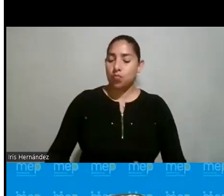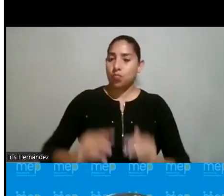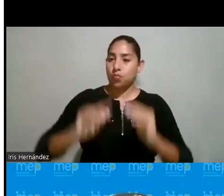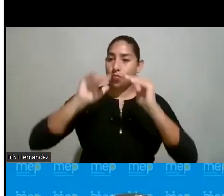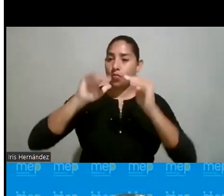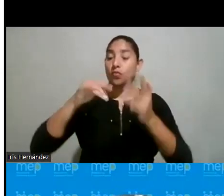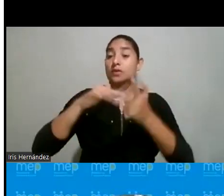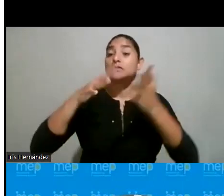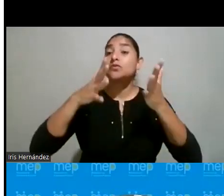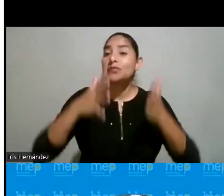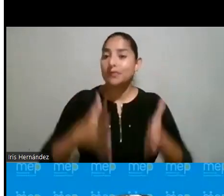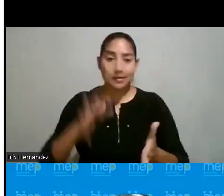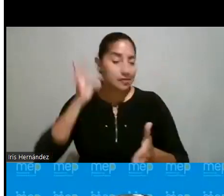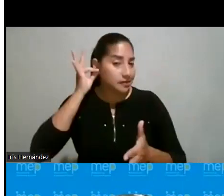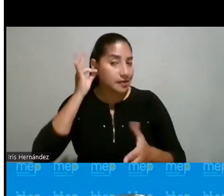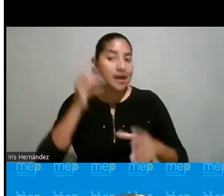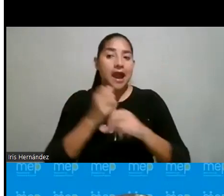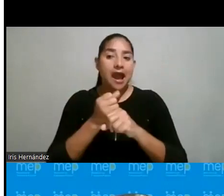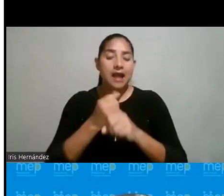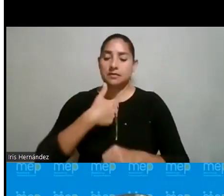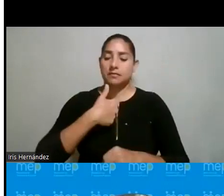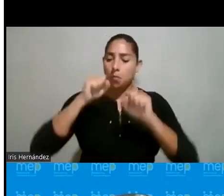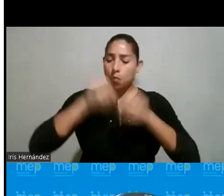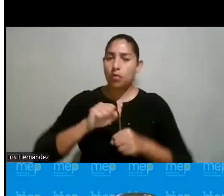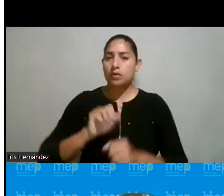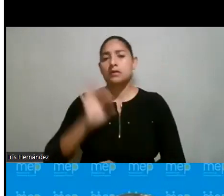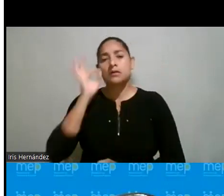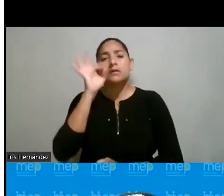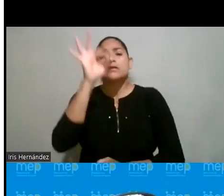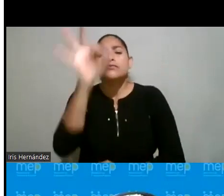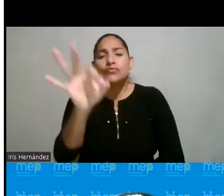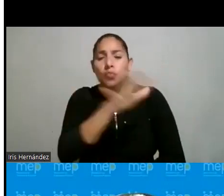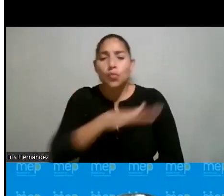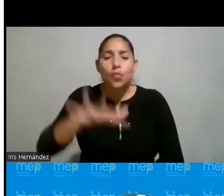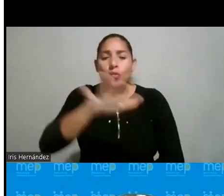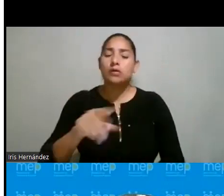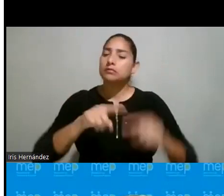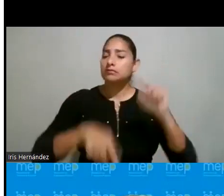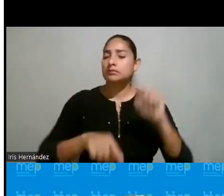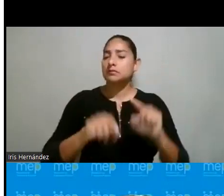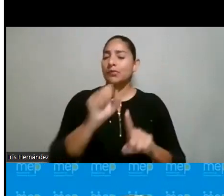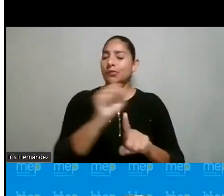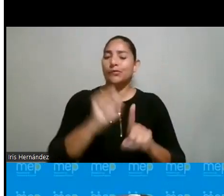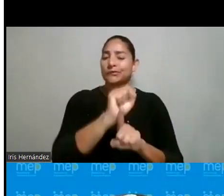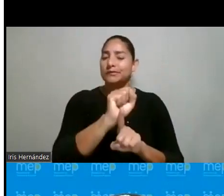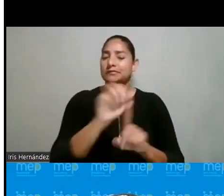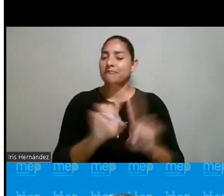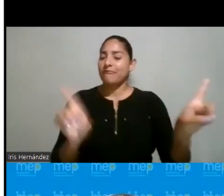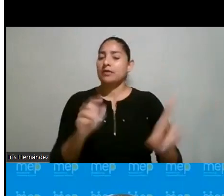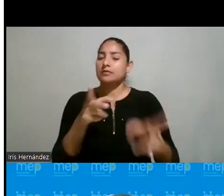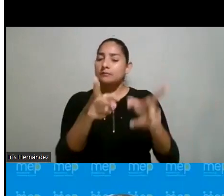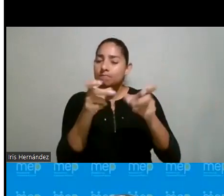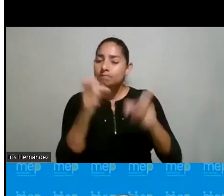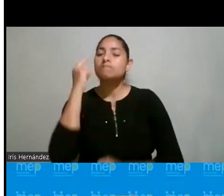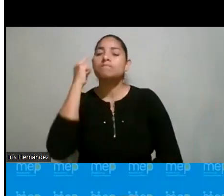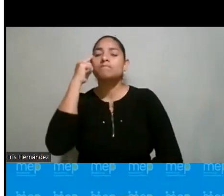estudiante hace de su posible desempeño en áreas no tradicionales, ¿verdad? Entonces, es esa percepción que tiene la